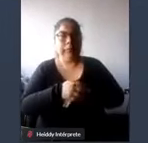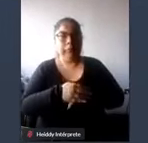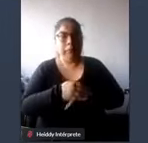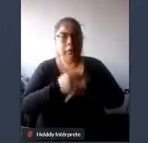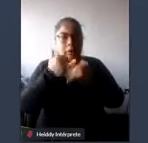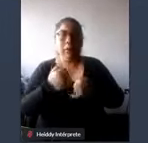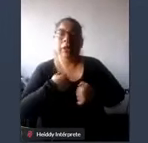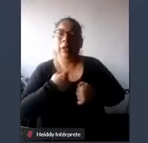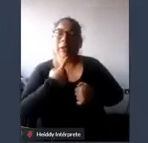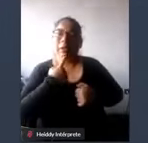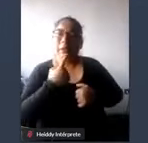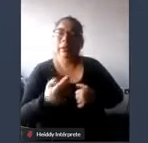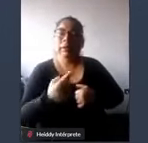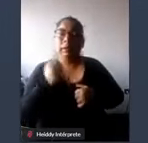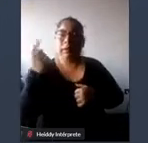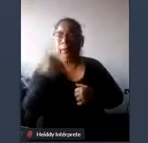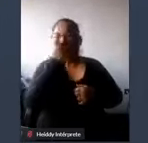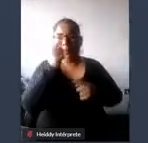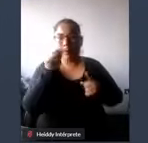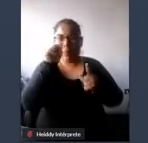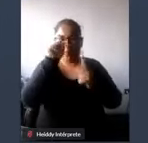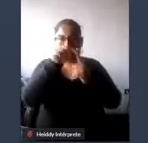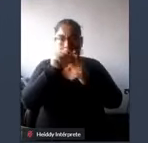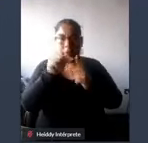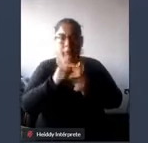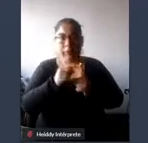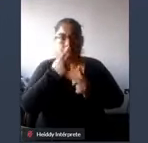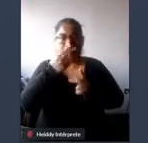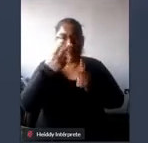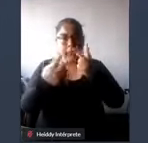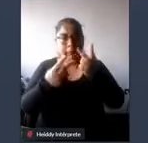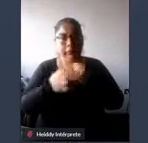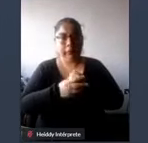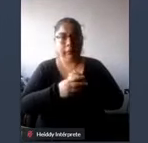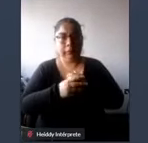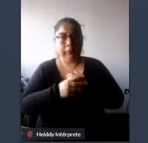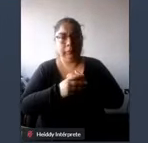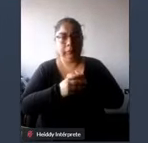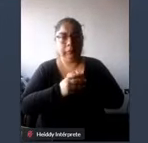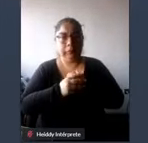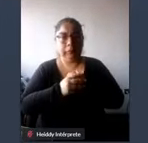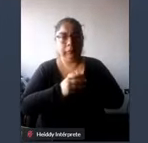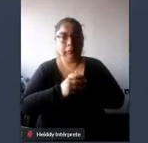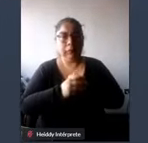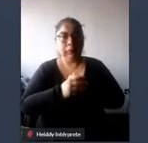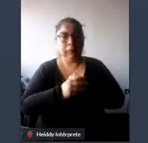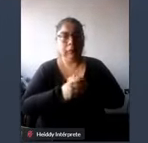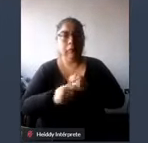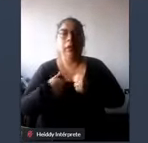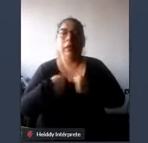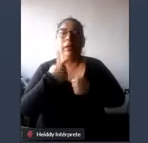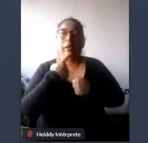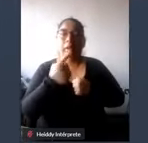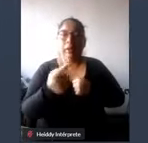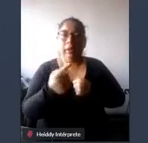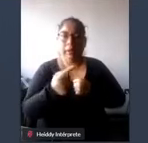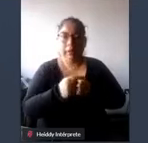quiero hacer el primer punto de énfasis en lo que quiero resaltar